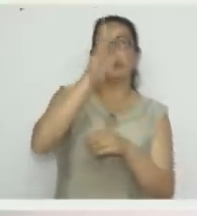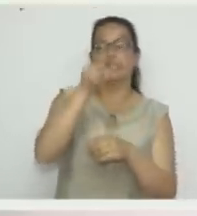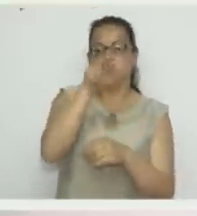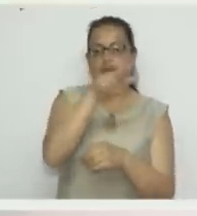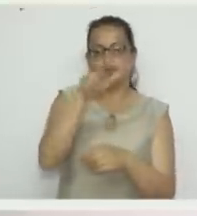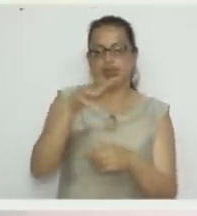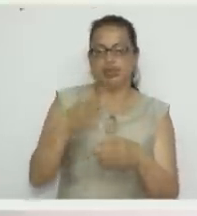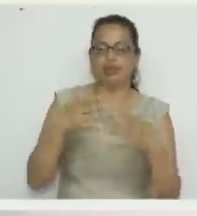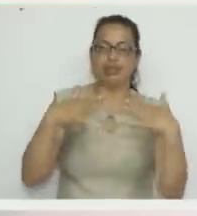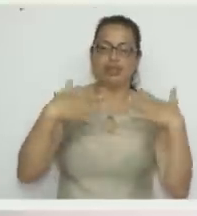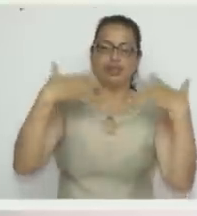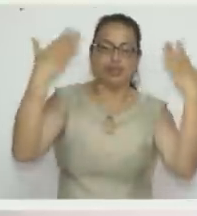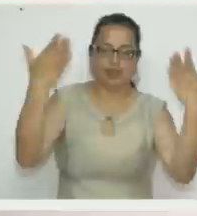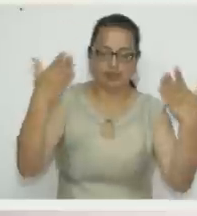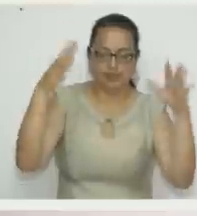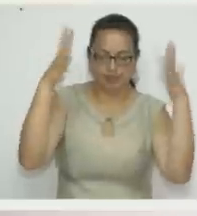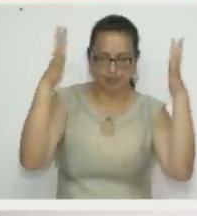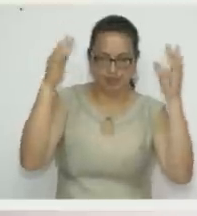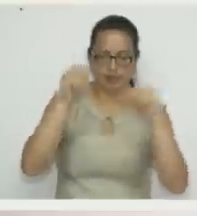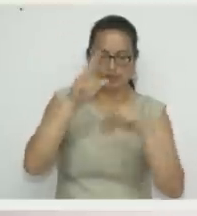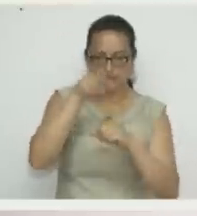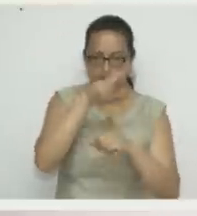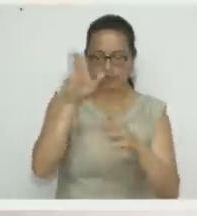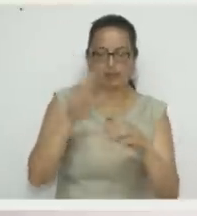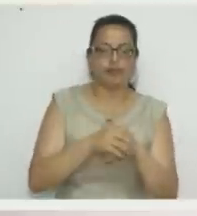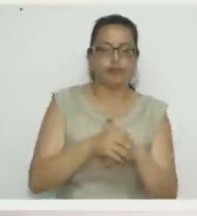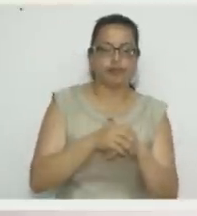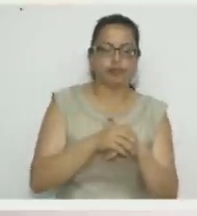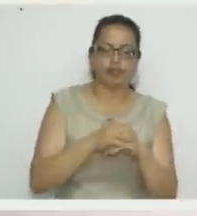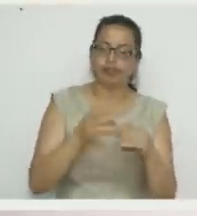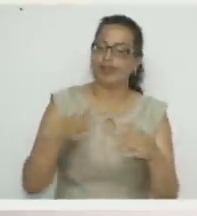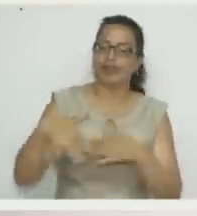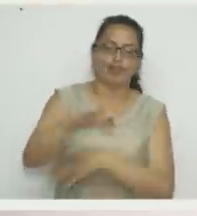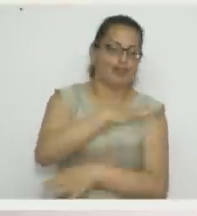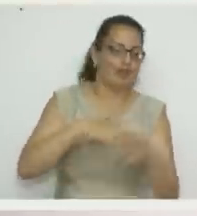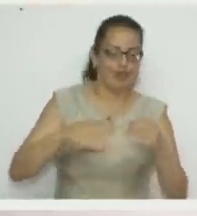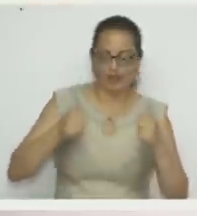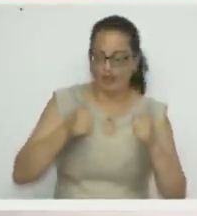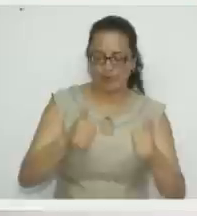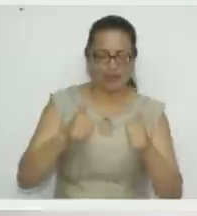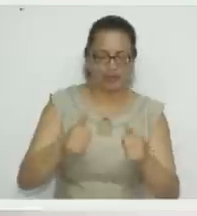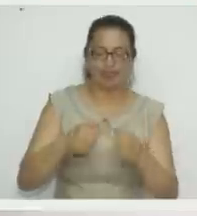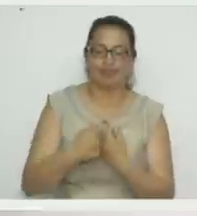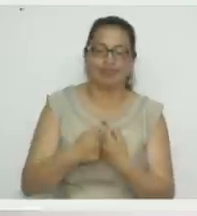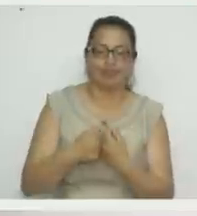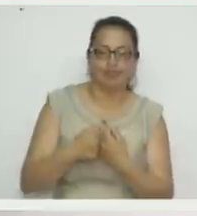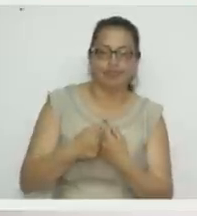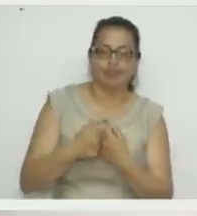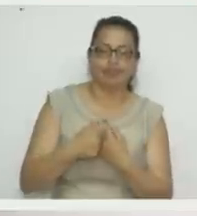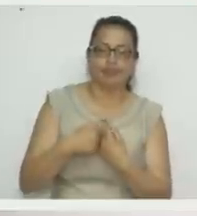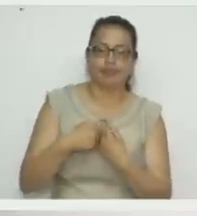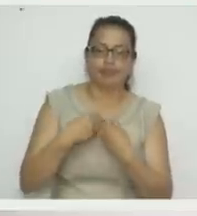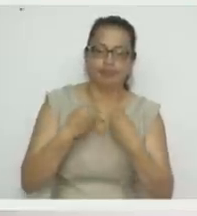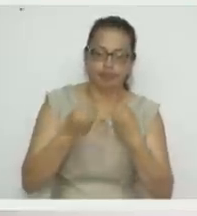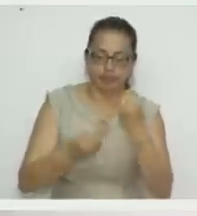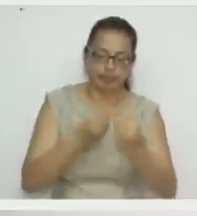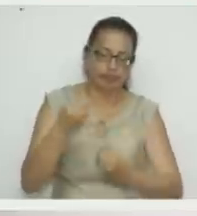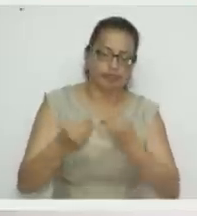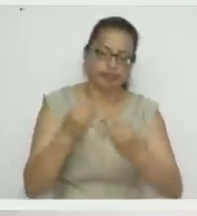Que le siga colmando de bendiciones. Y que, mejor dicho, todos los proyectos que tenga se le hagan realidad.